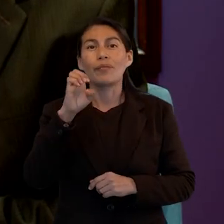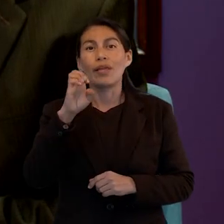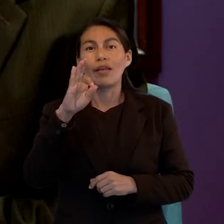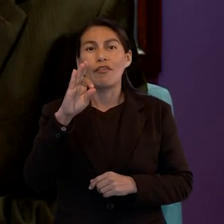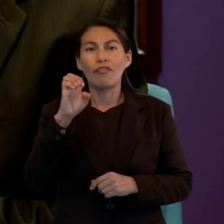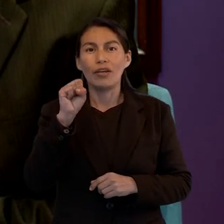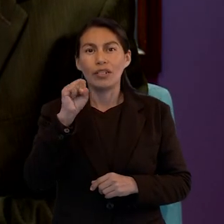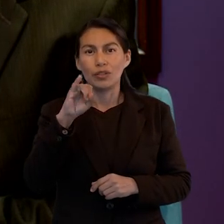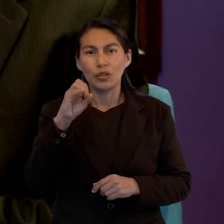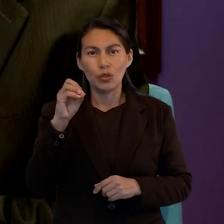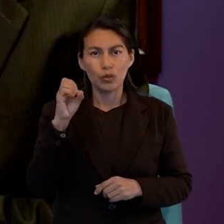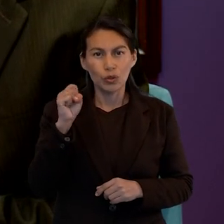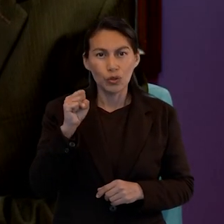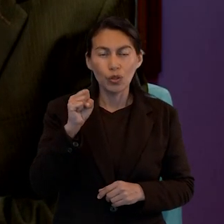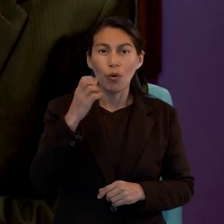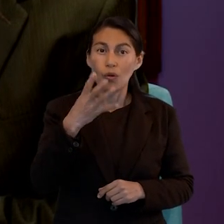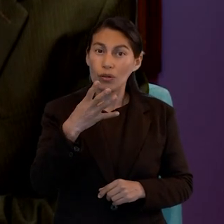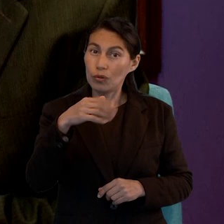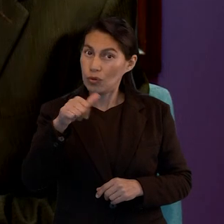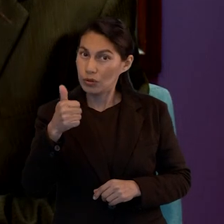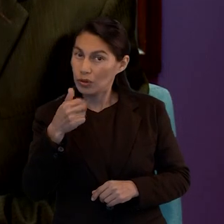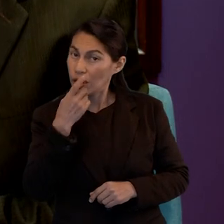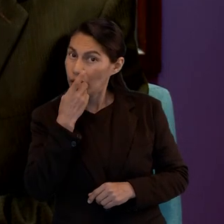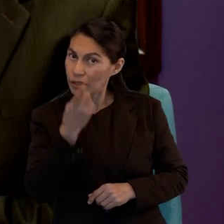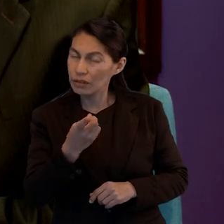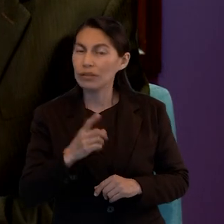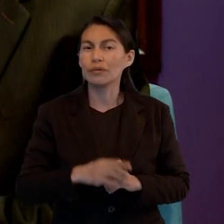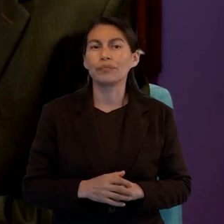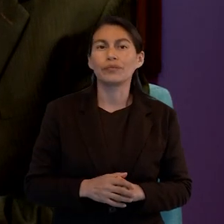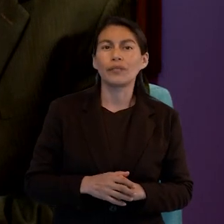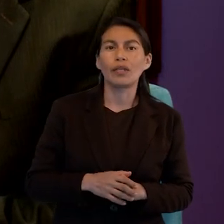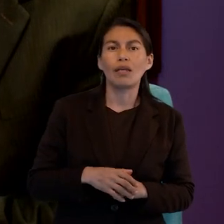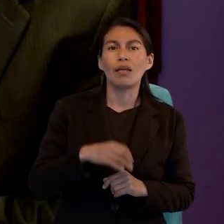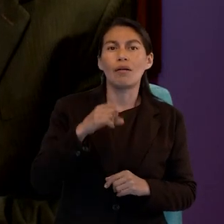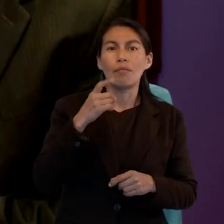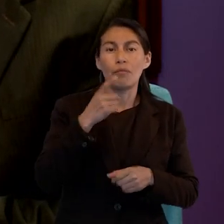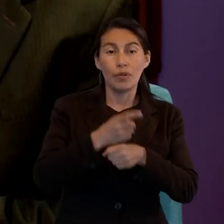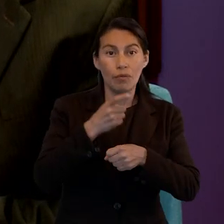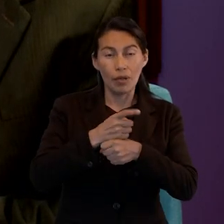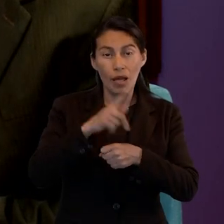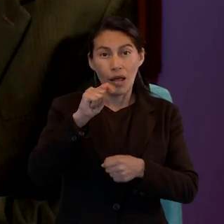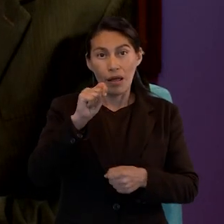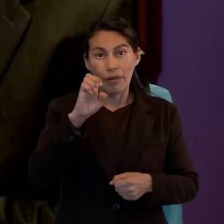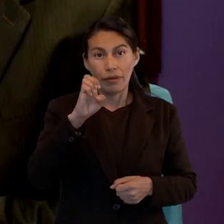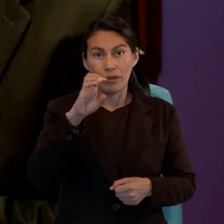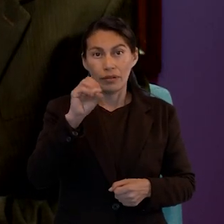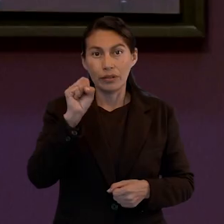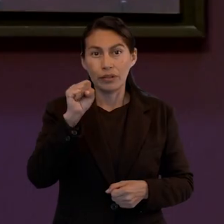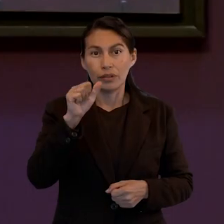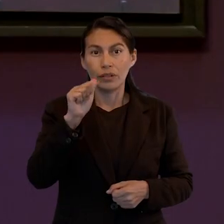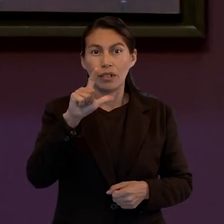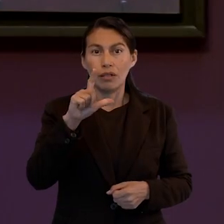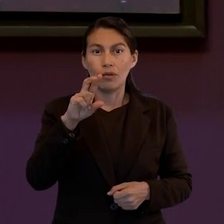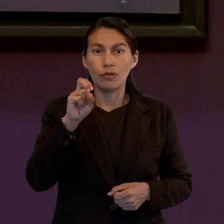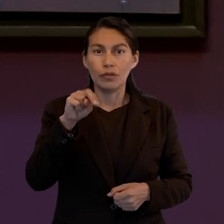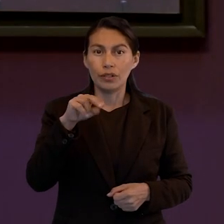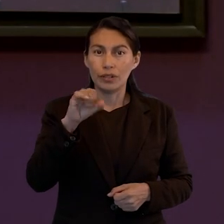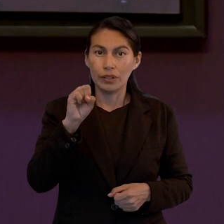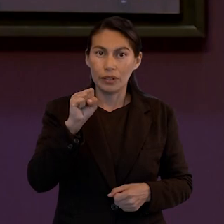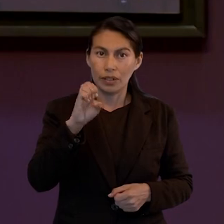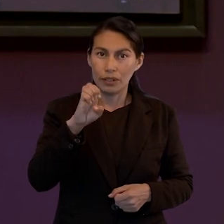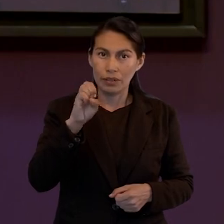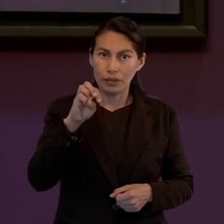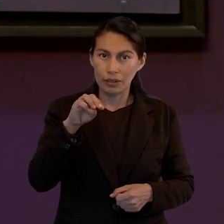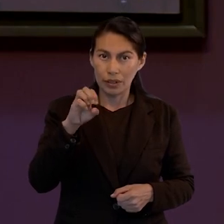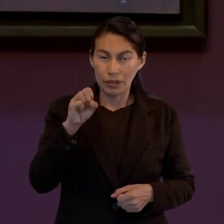en el versículo 11. Y también añade, 1 Tessalonicenses 5, 4 y 5,